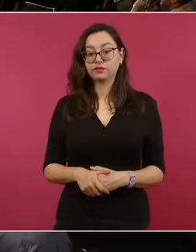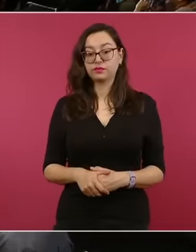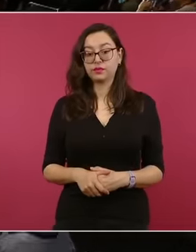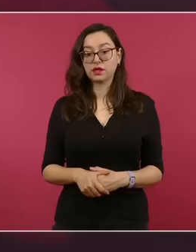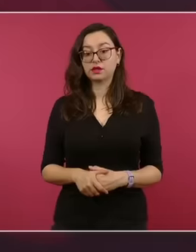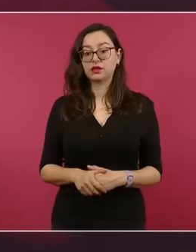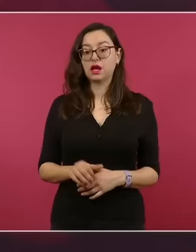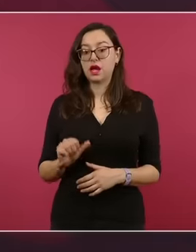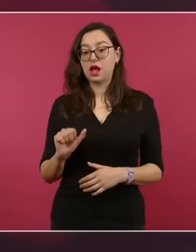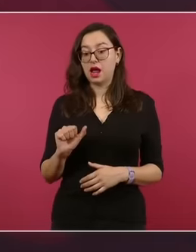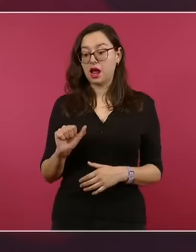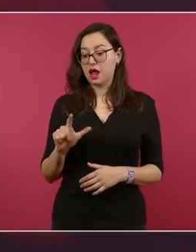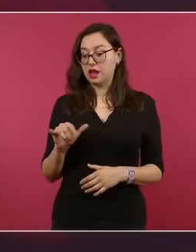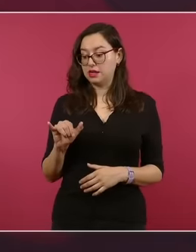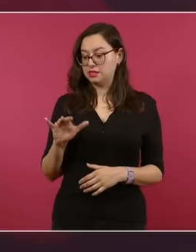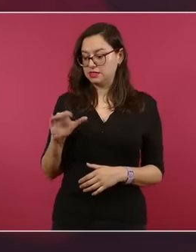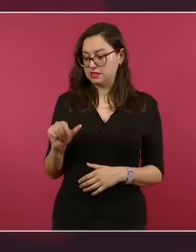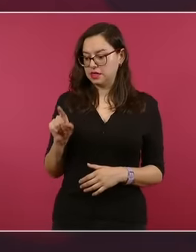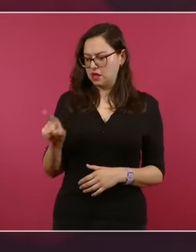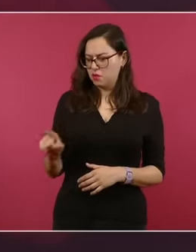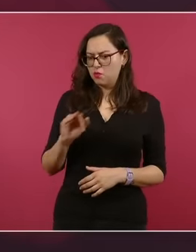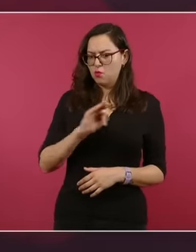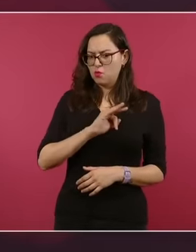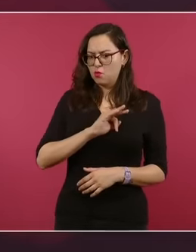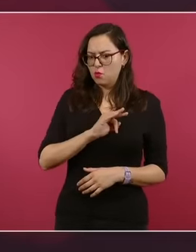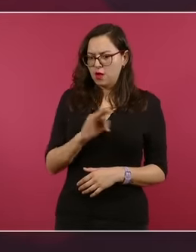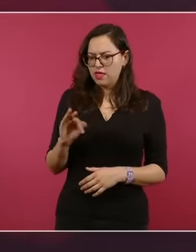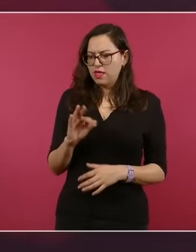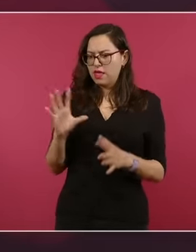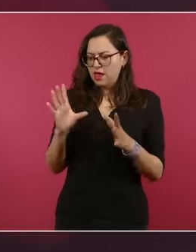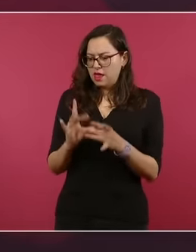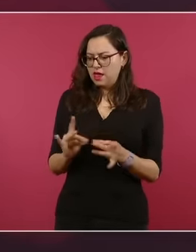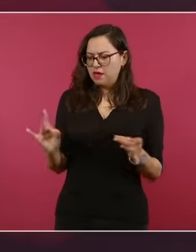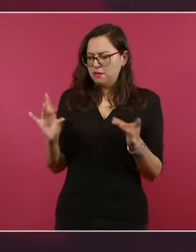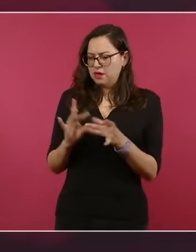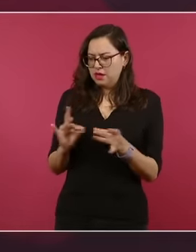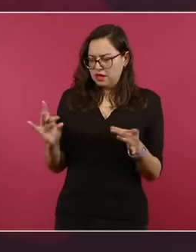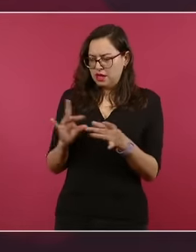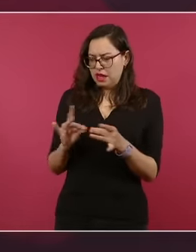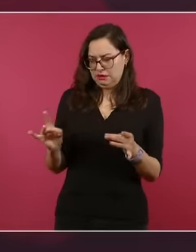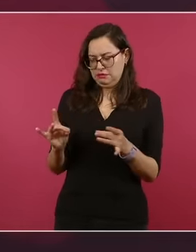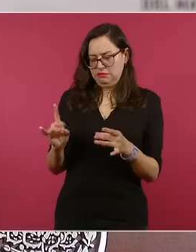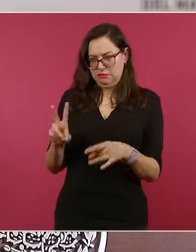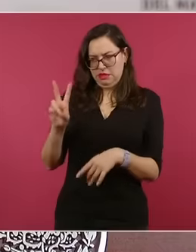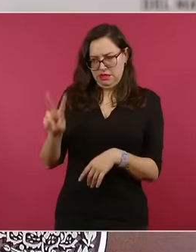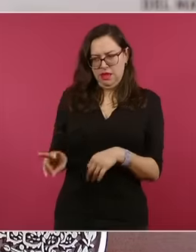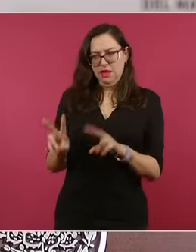que es un asunto tan delicado